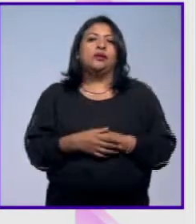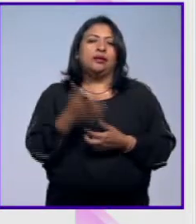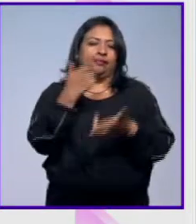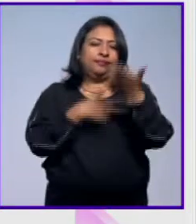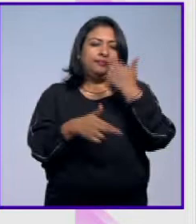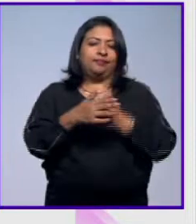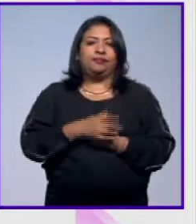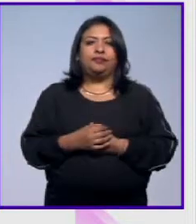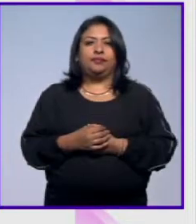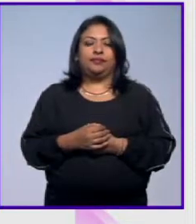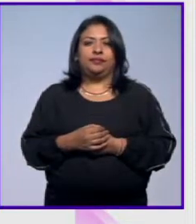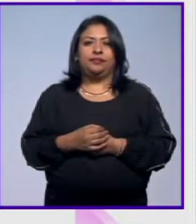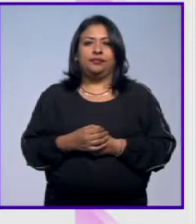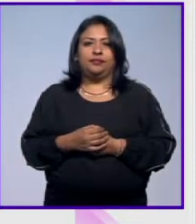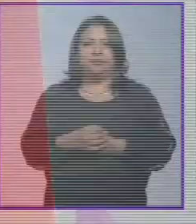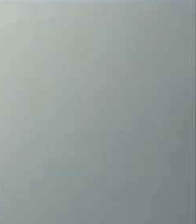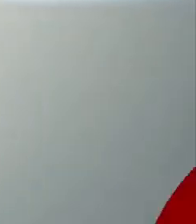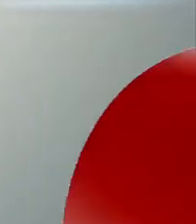ya volvemos.